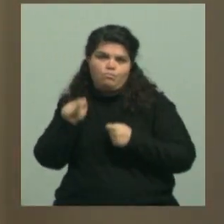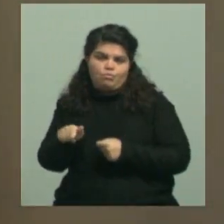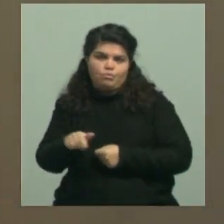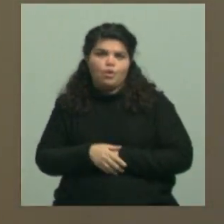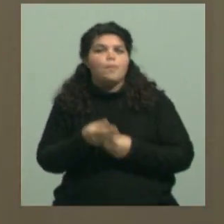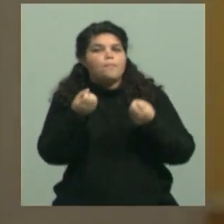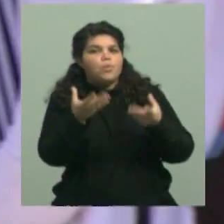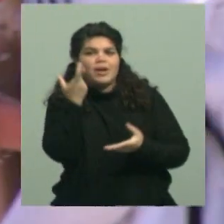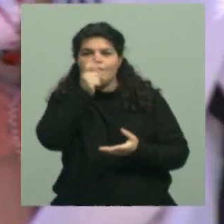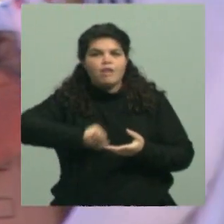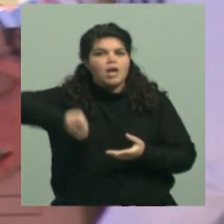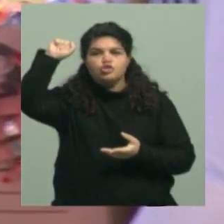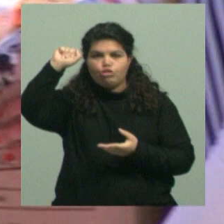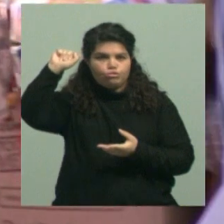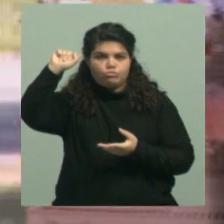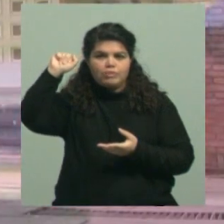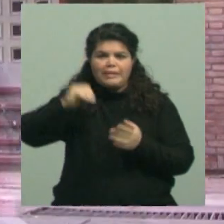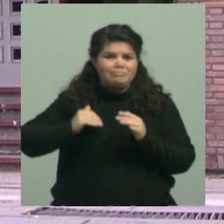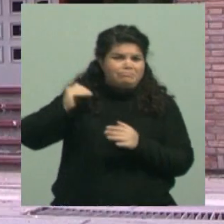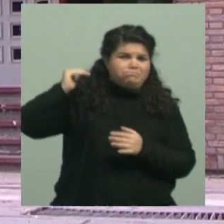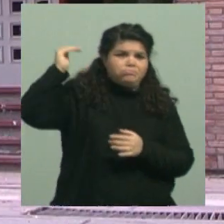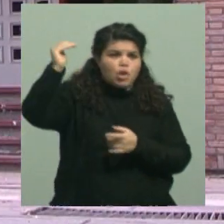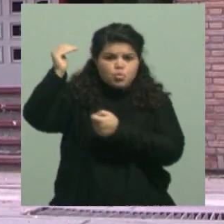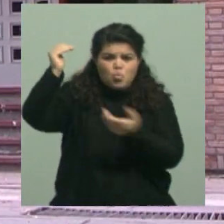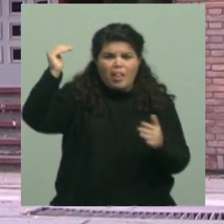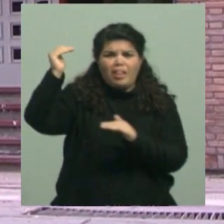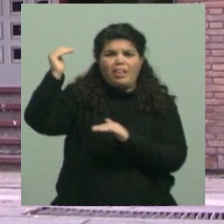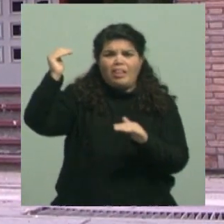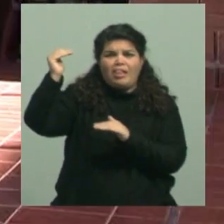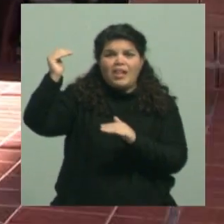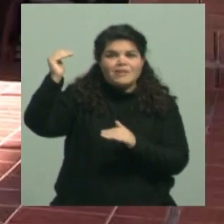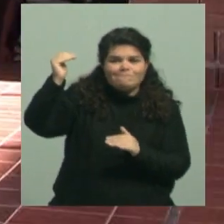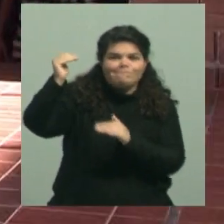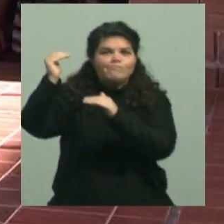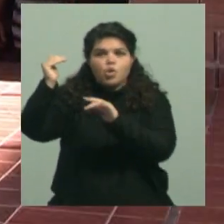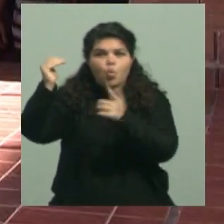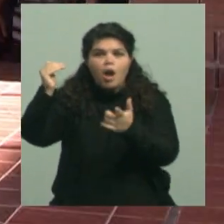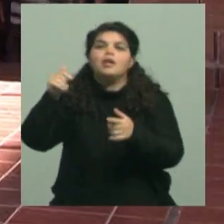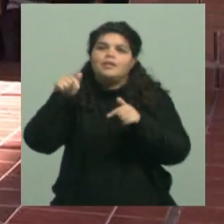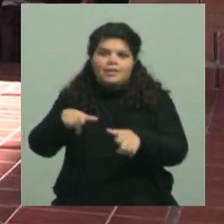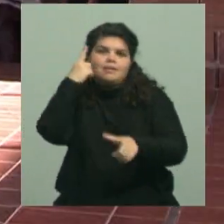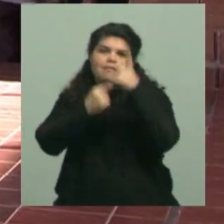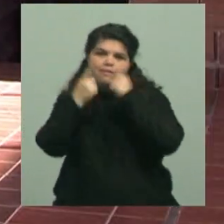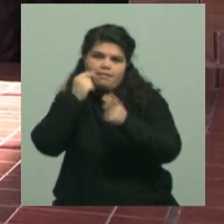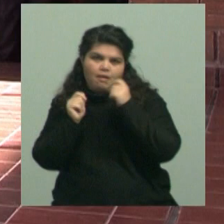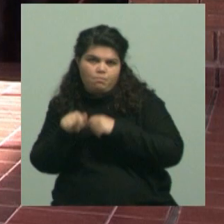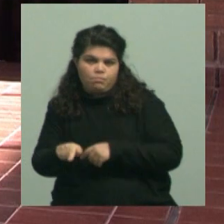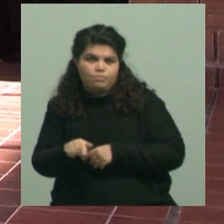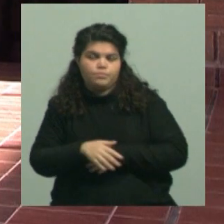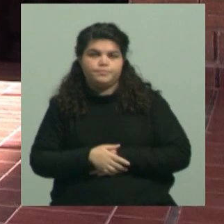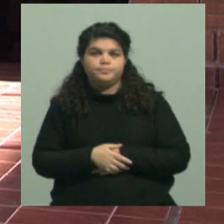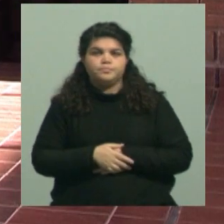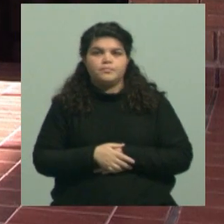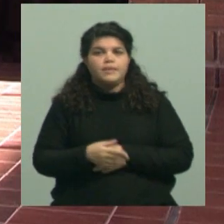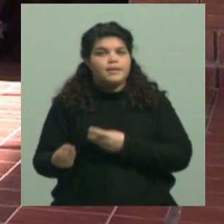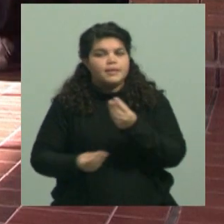inflación, cosa que no ha sucedido en estos últimos meses. ¿Qué es lo que ha sucedido? Y bueno, un tema